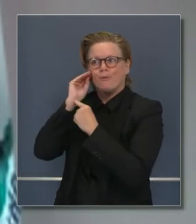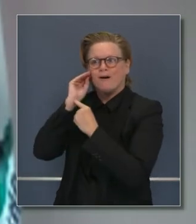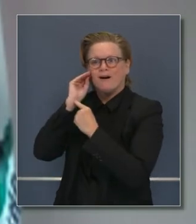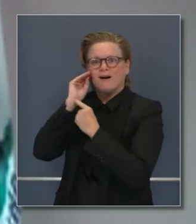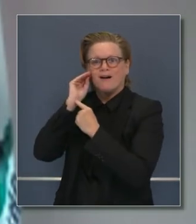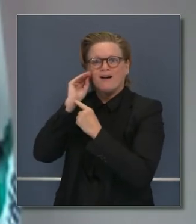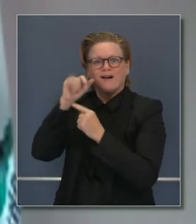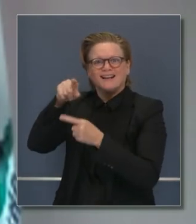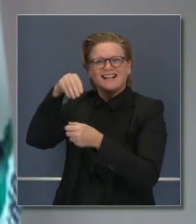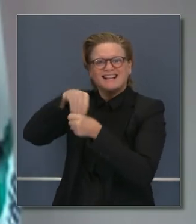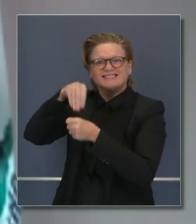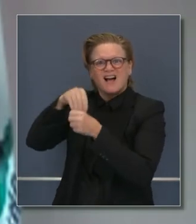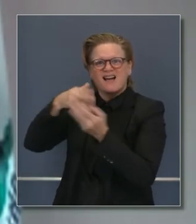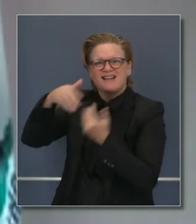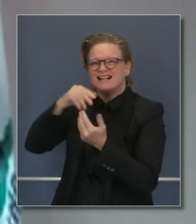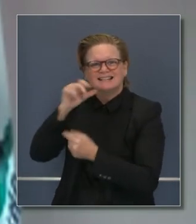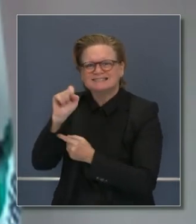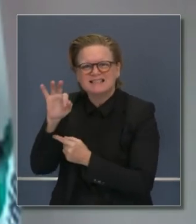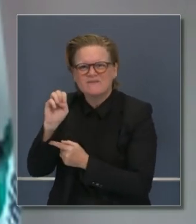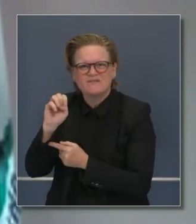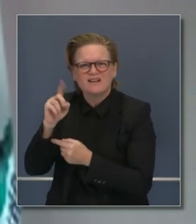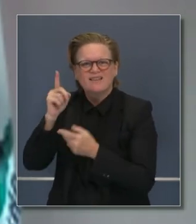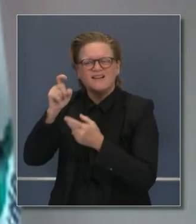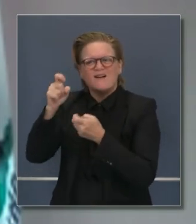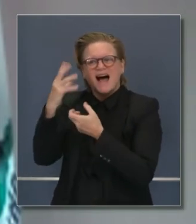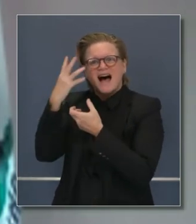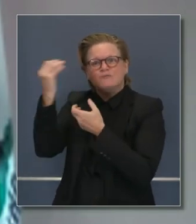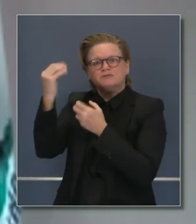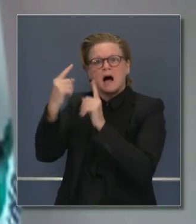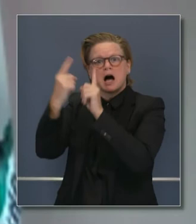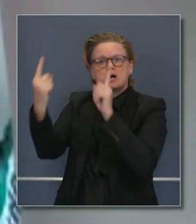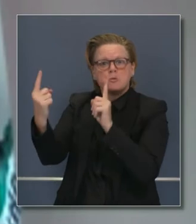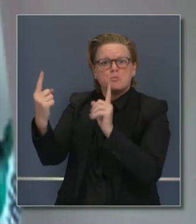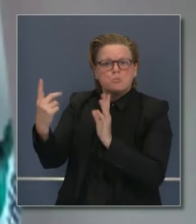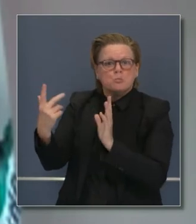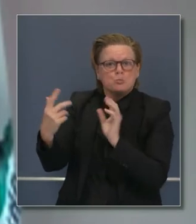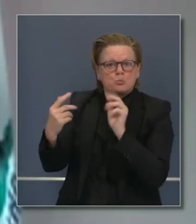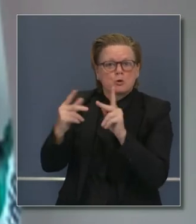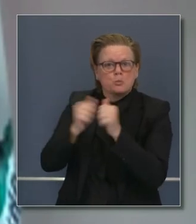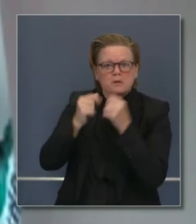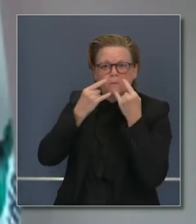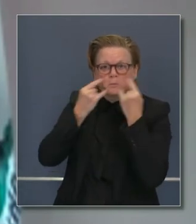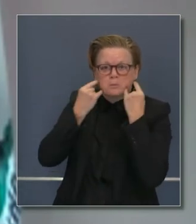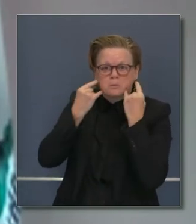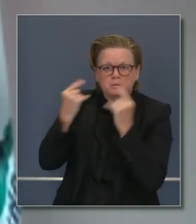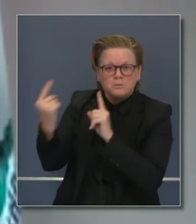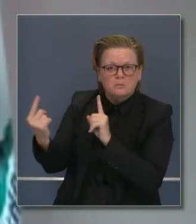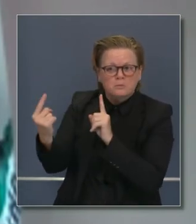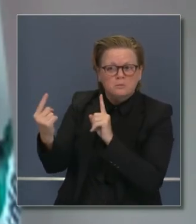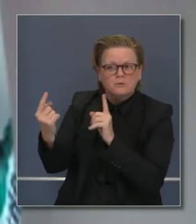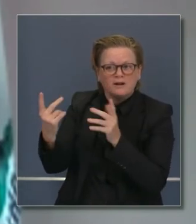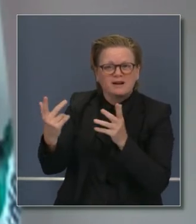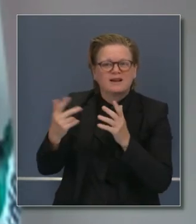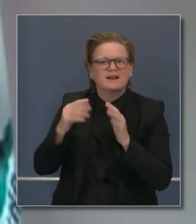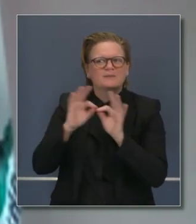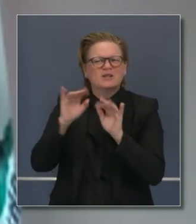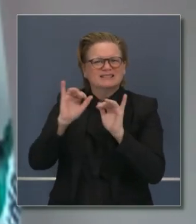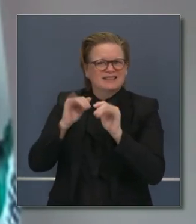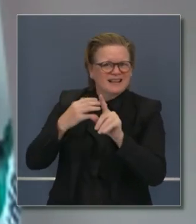su casa. Hablamos de pasar tiempo al aire libre. Nos parece que esa es una forma genial de seguir sano,